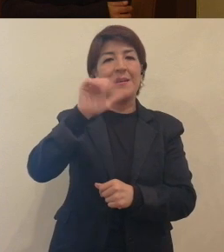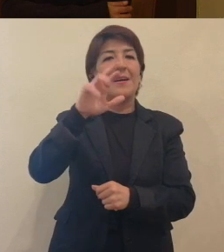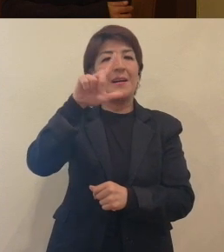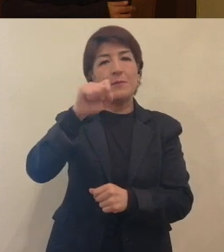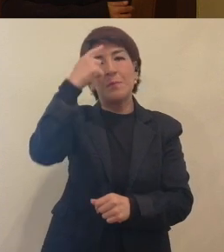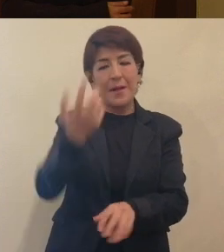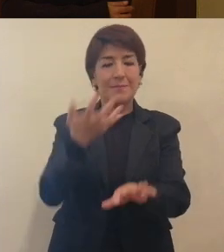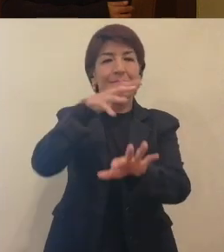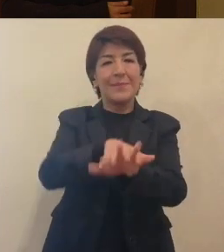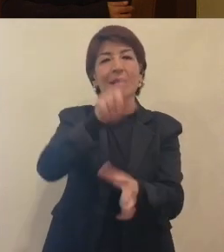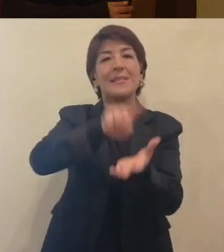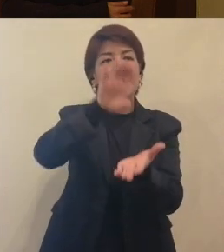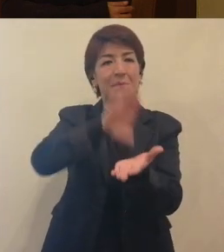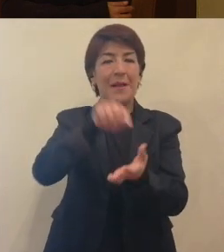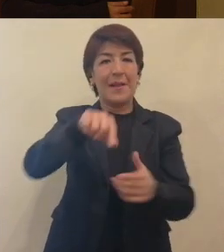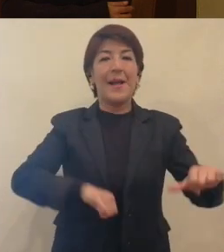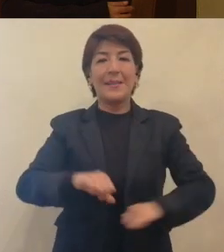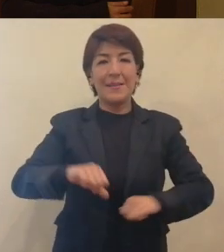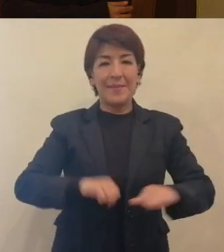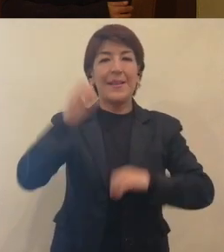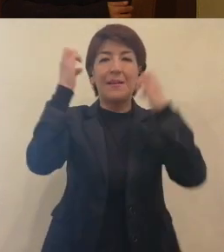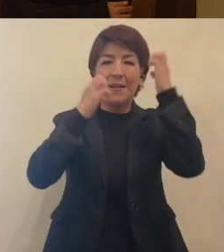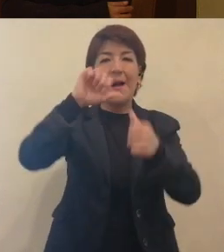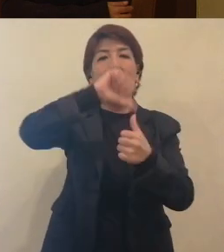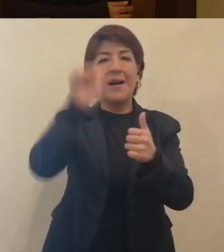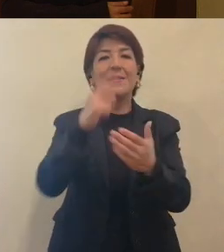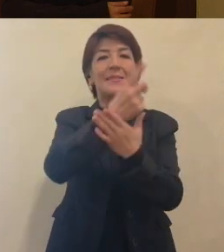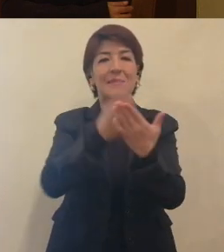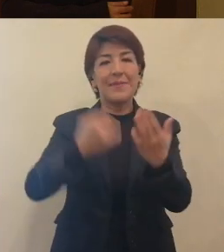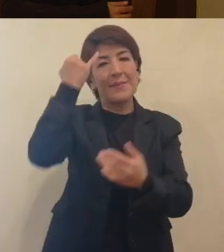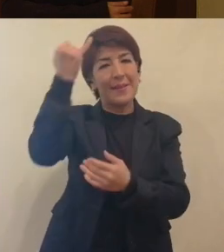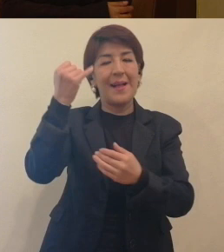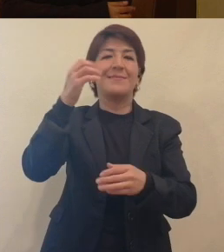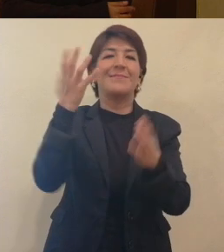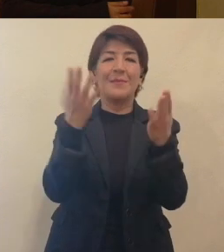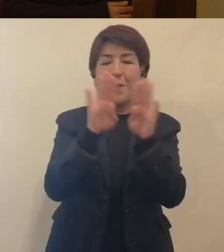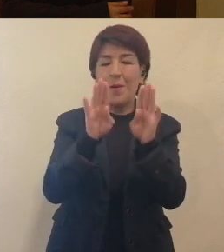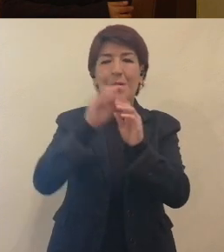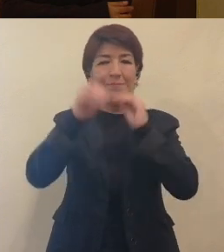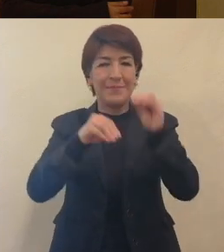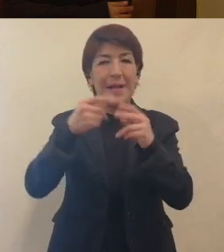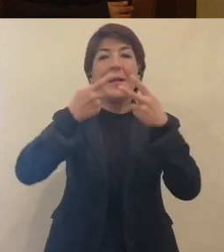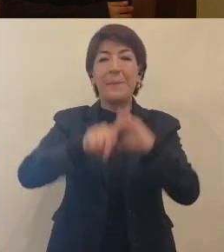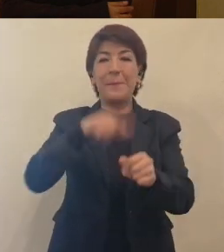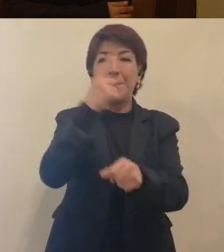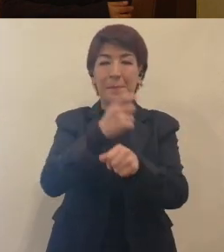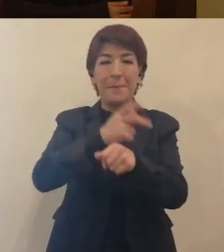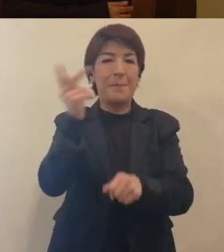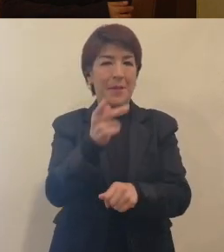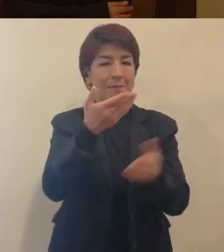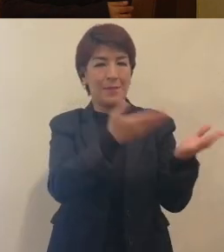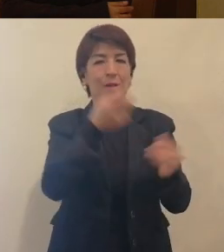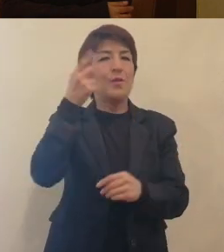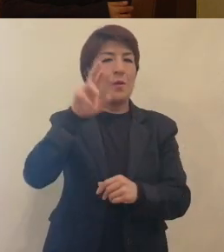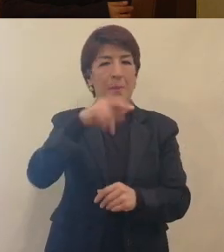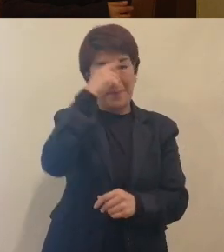inclusión a la discapacidad en el marco del evento Arte y Discapacidad Comunidades Creativas. Vamos a empezar con la primera pregunta,